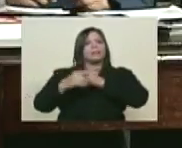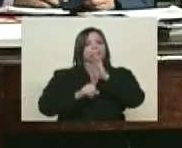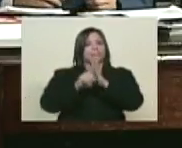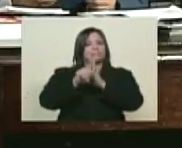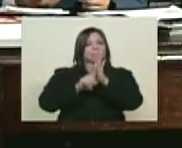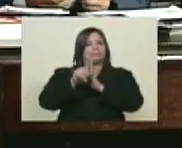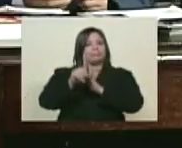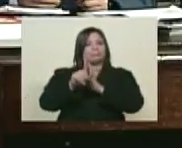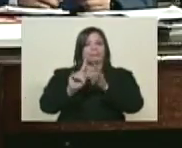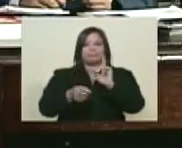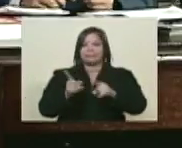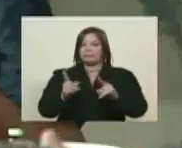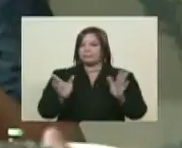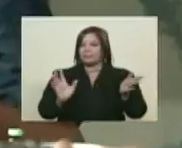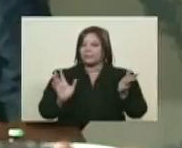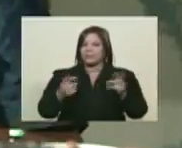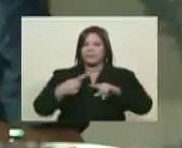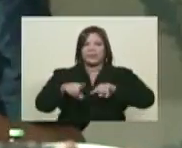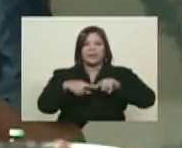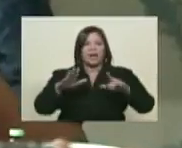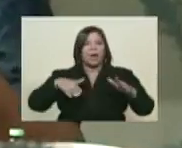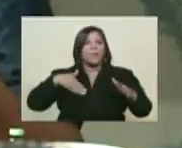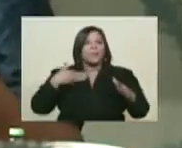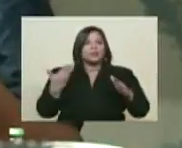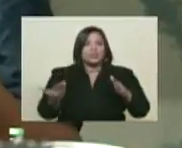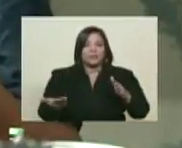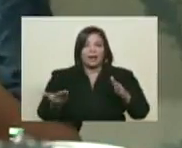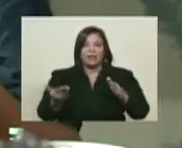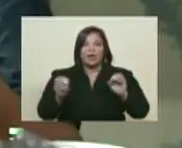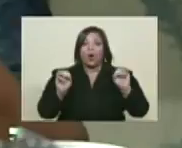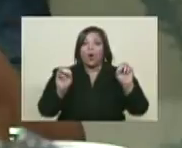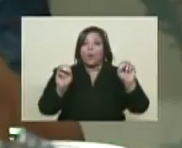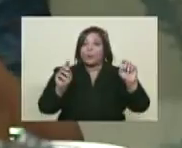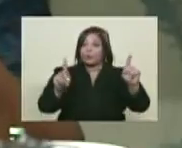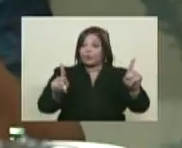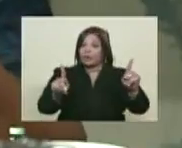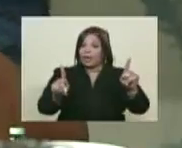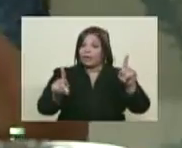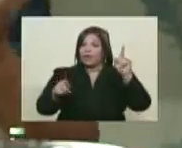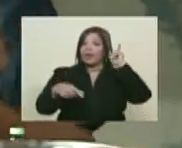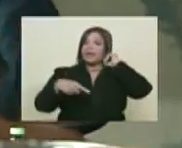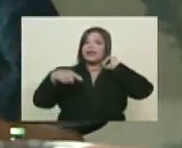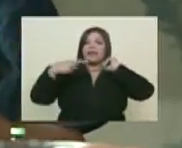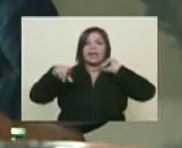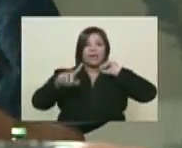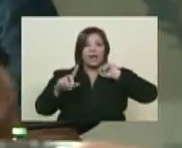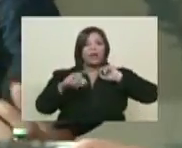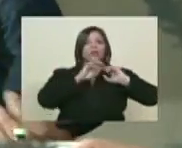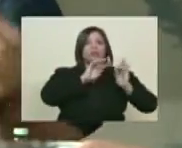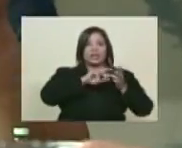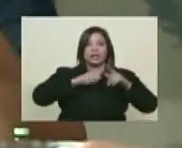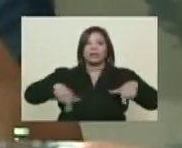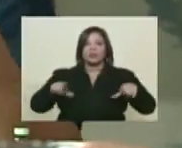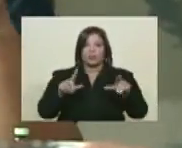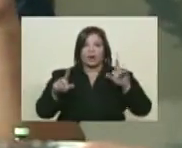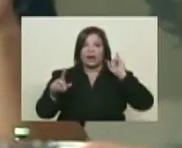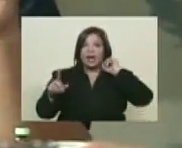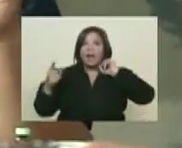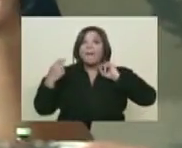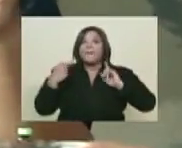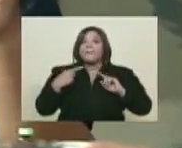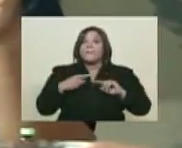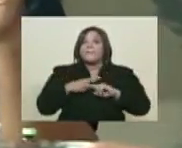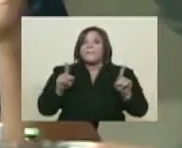partir de las posibilidades, de las oportunidades que ha dado la riqueza donde está. Pero esa